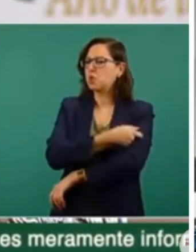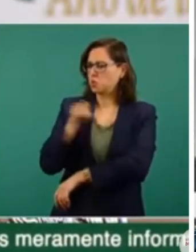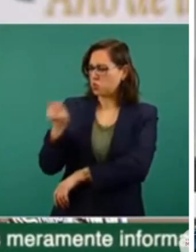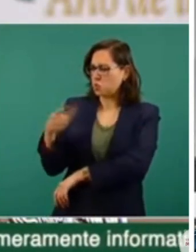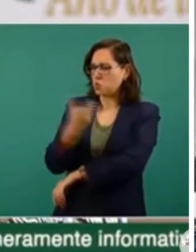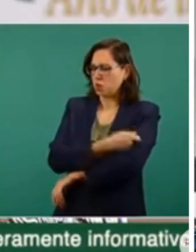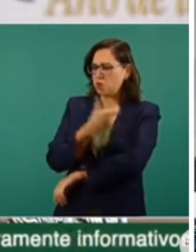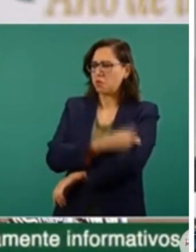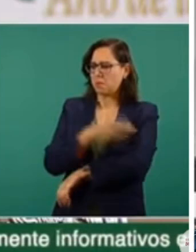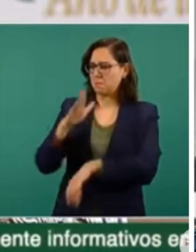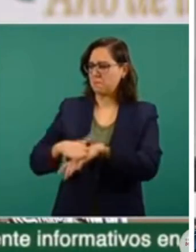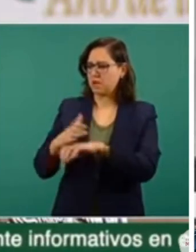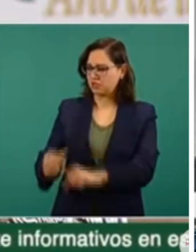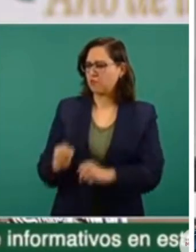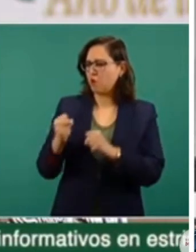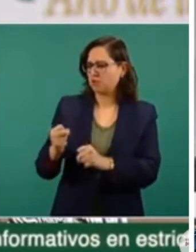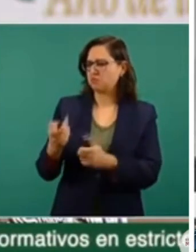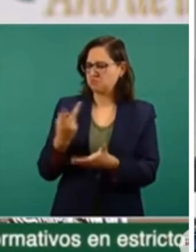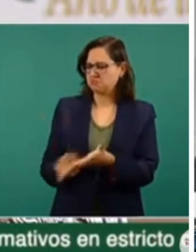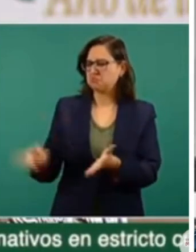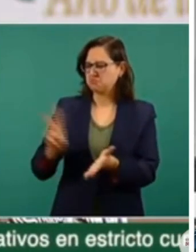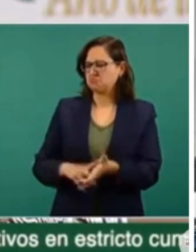reforzar mis anticuerpos,